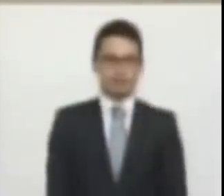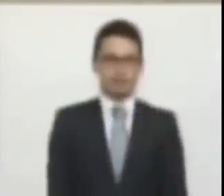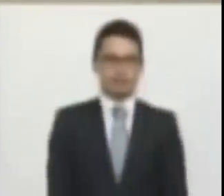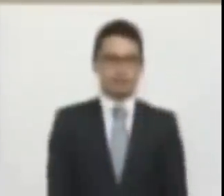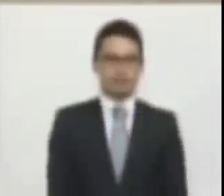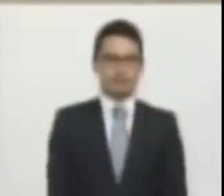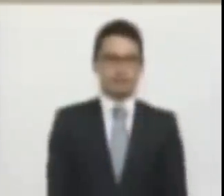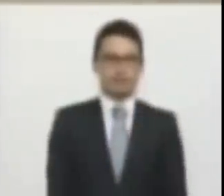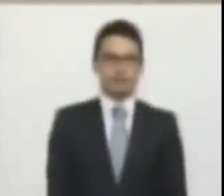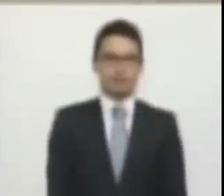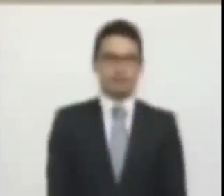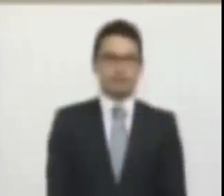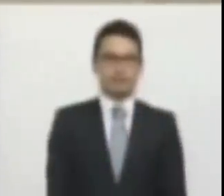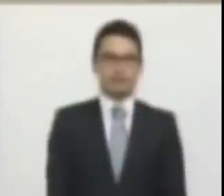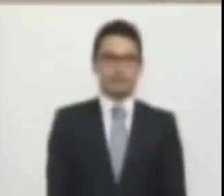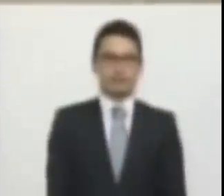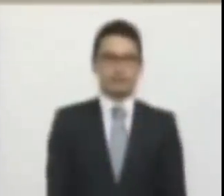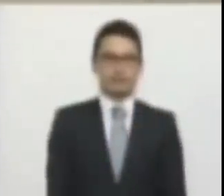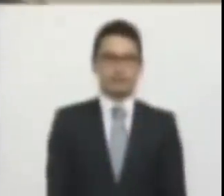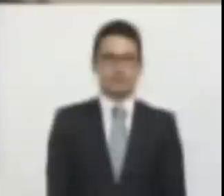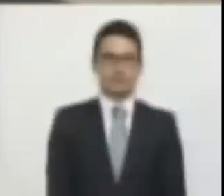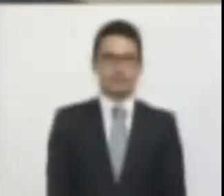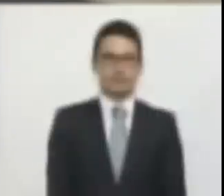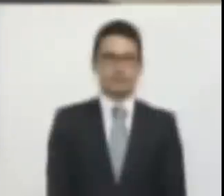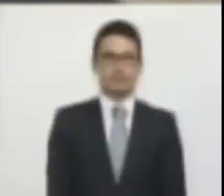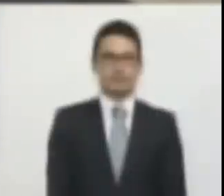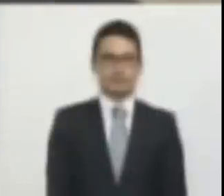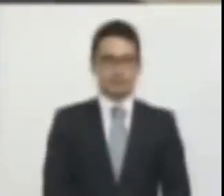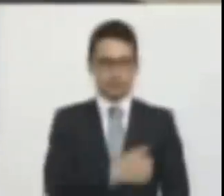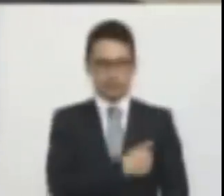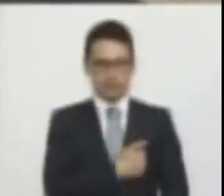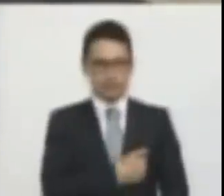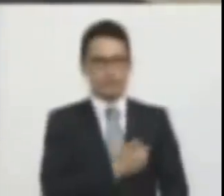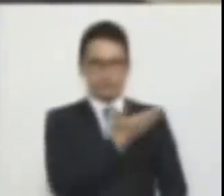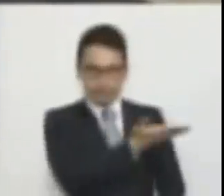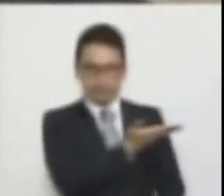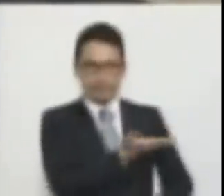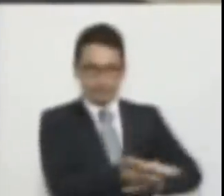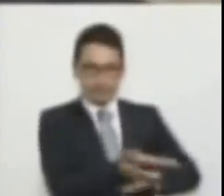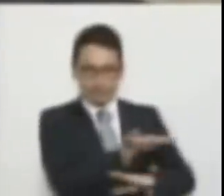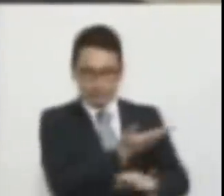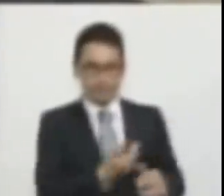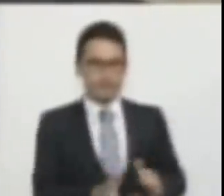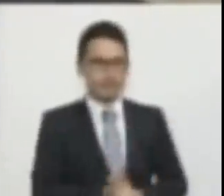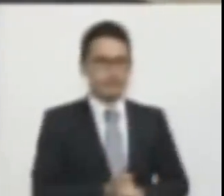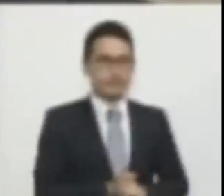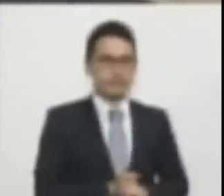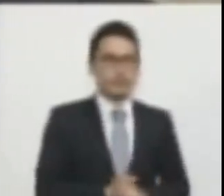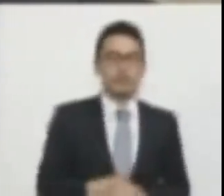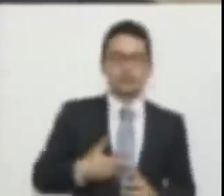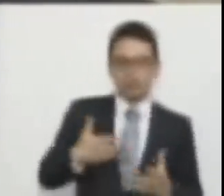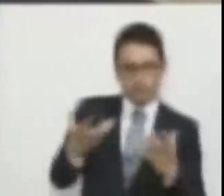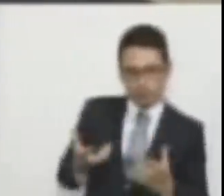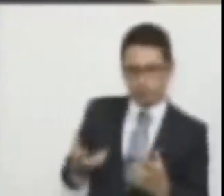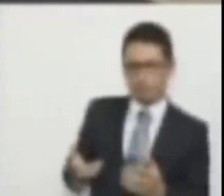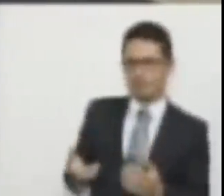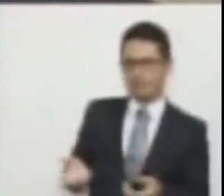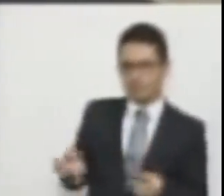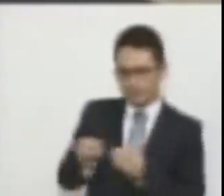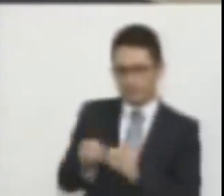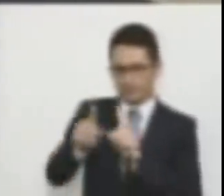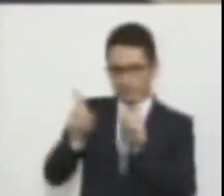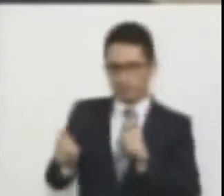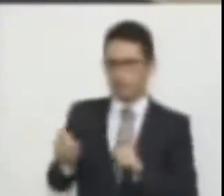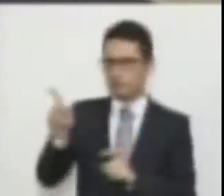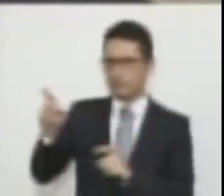Responda antes de que termine de plantear. Tiene la palabra, senador Zulaski. Yo quiero insistir en el tema. Usted